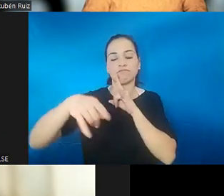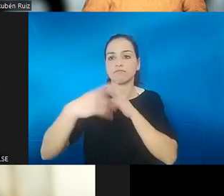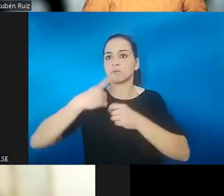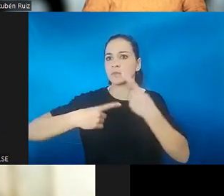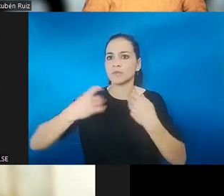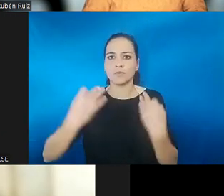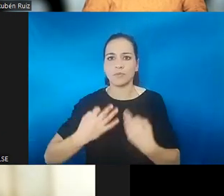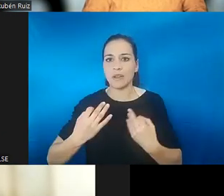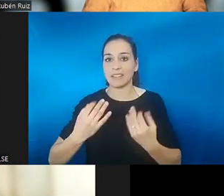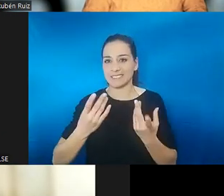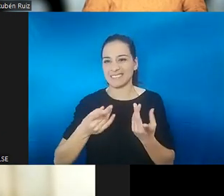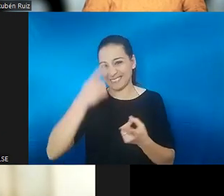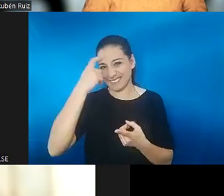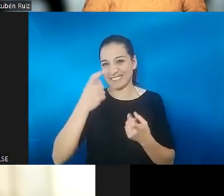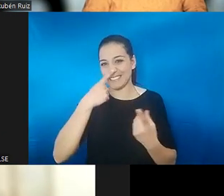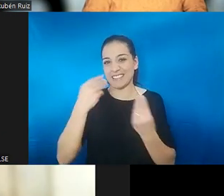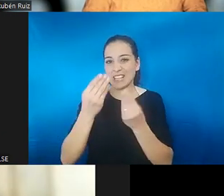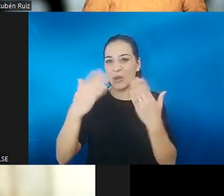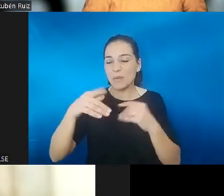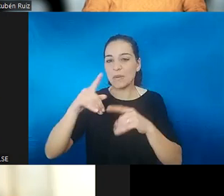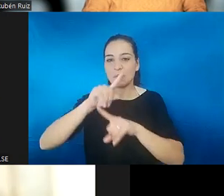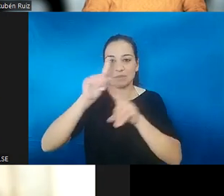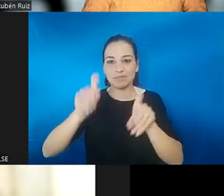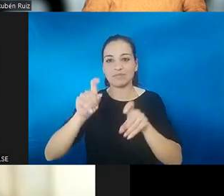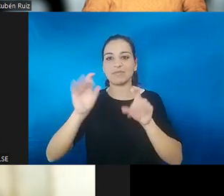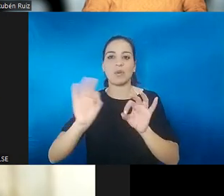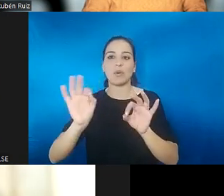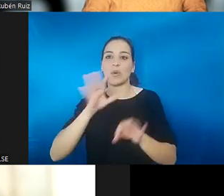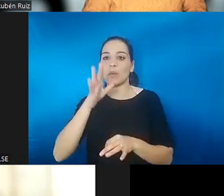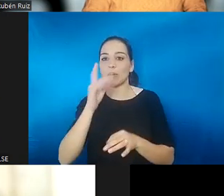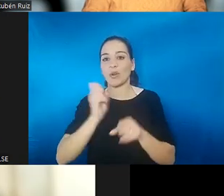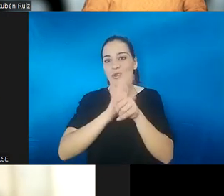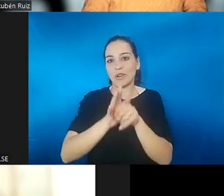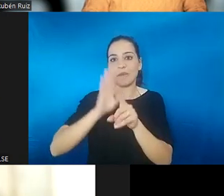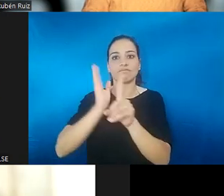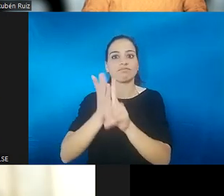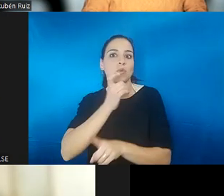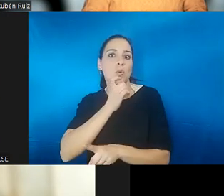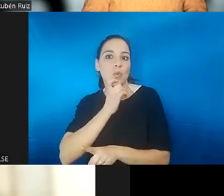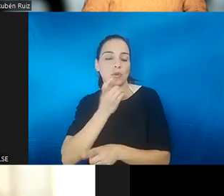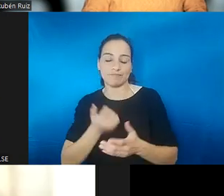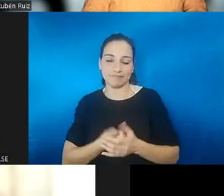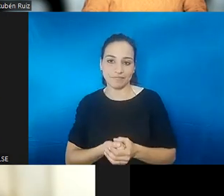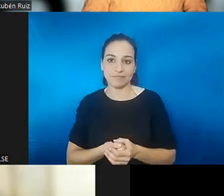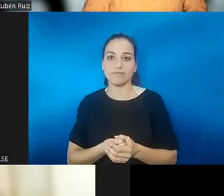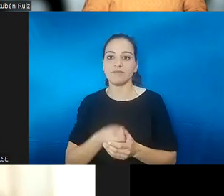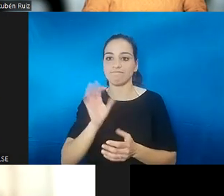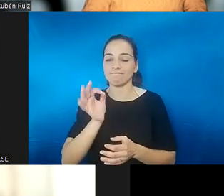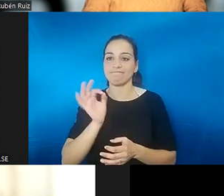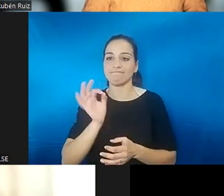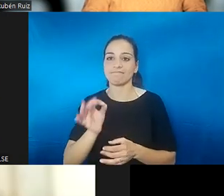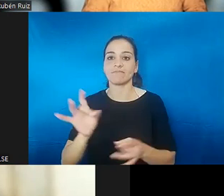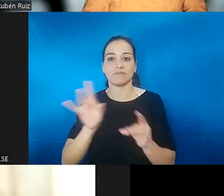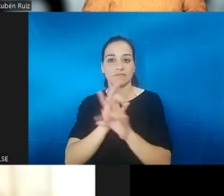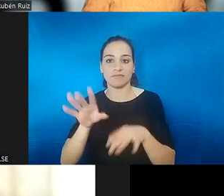preguntaban por la anosmia en sí, os preguntaban por las consecuencias de COVID, ¿no? Claro, por fin se